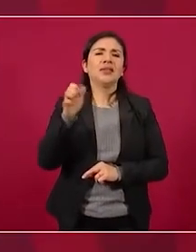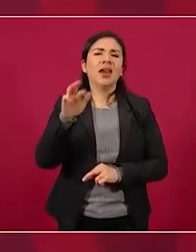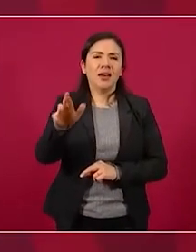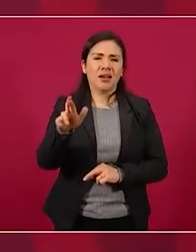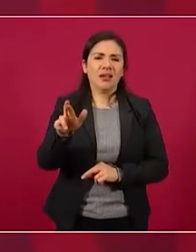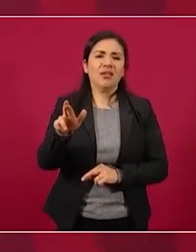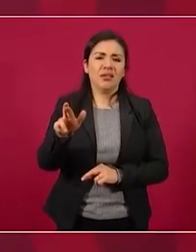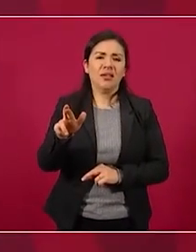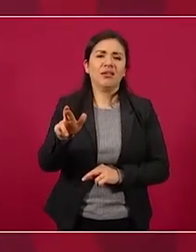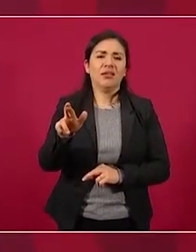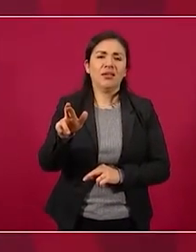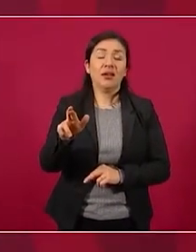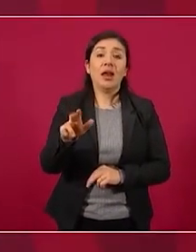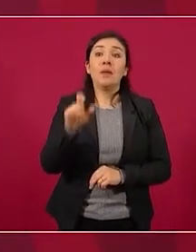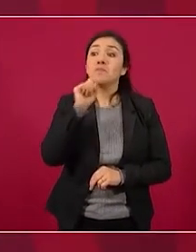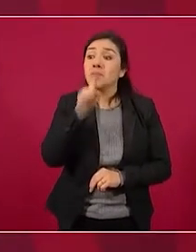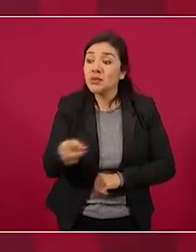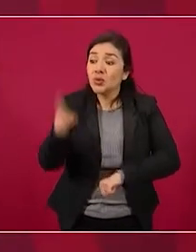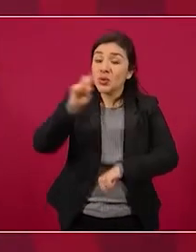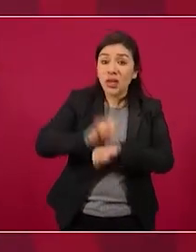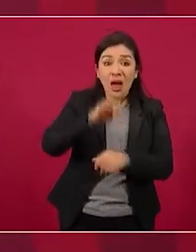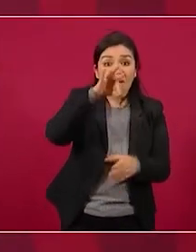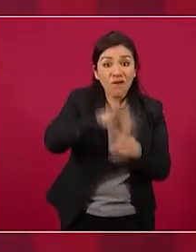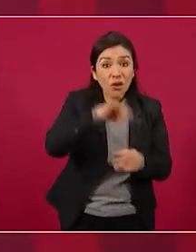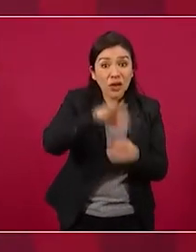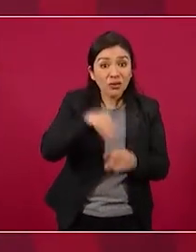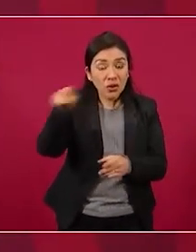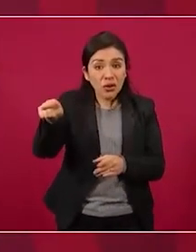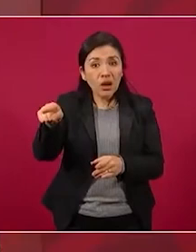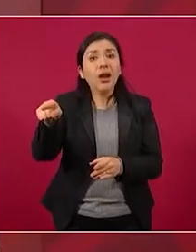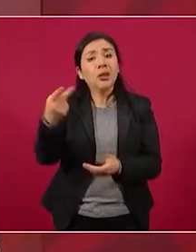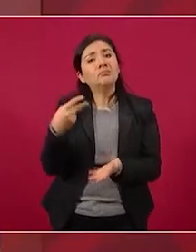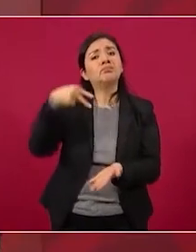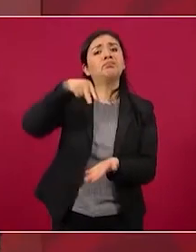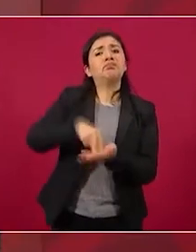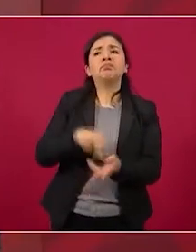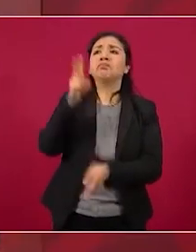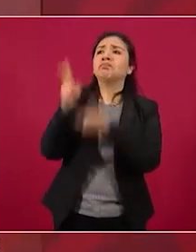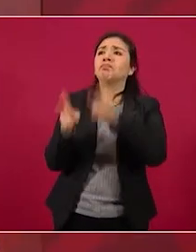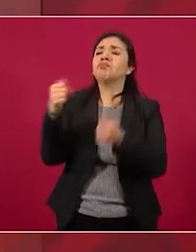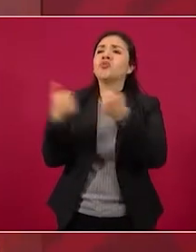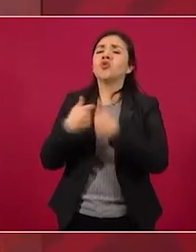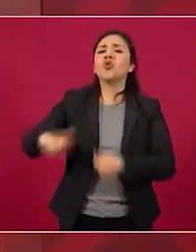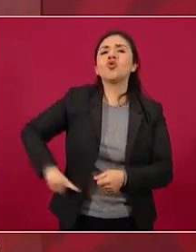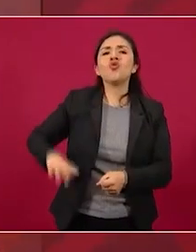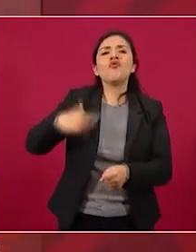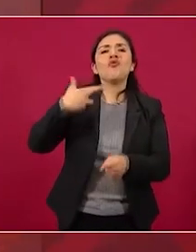el día de la elección estaba hablando con el gobernador